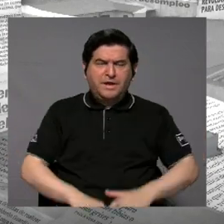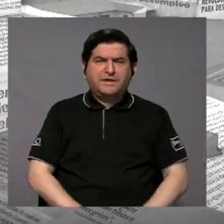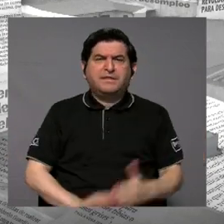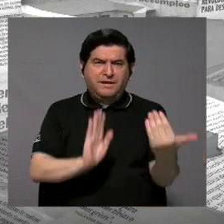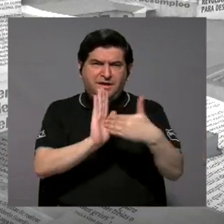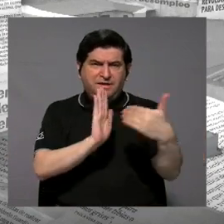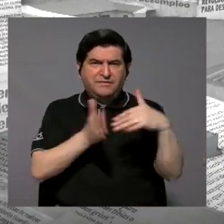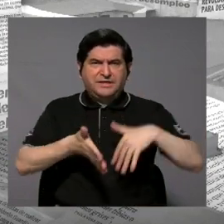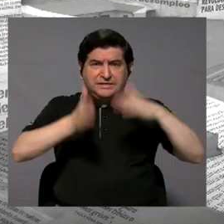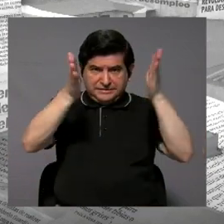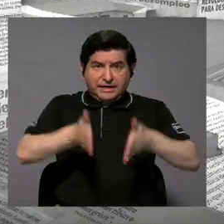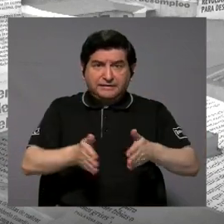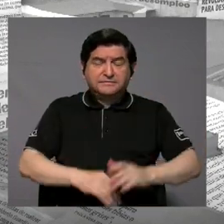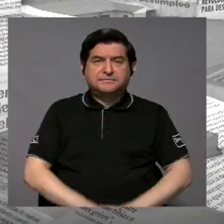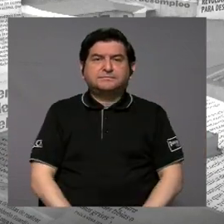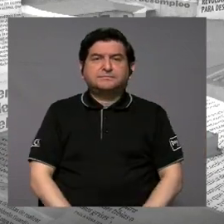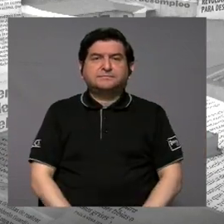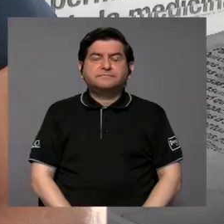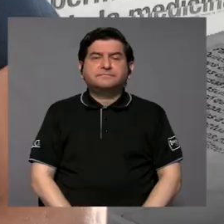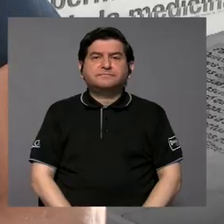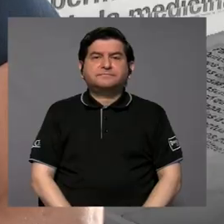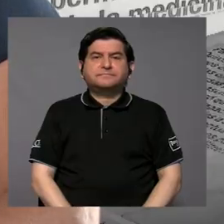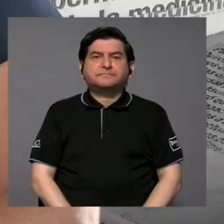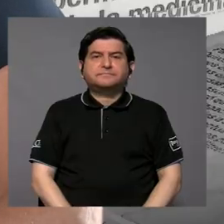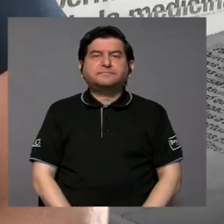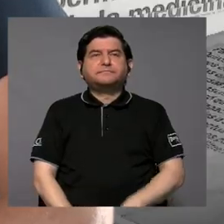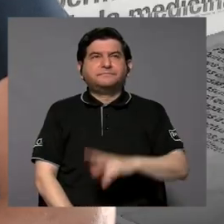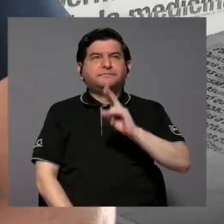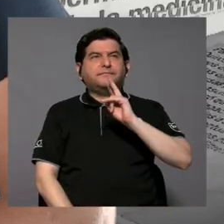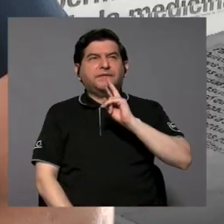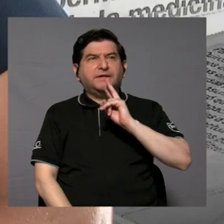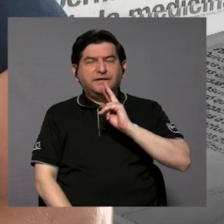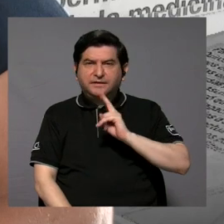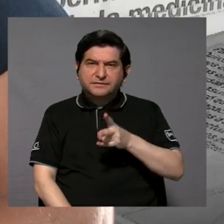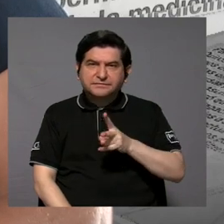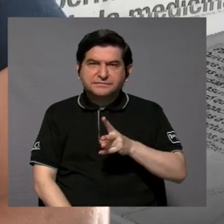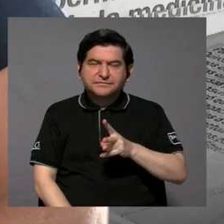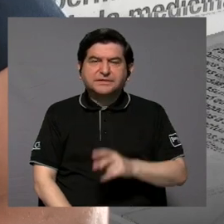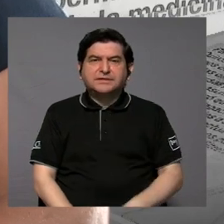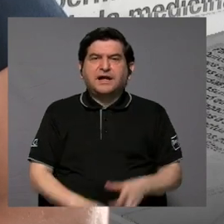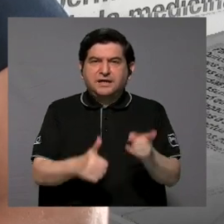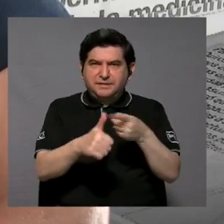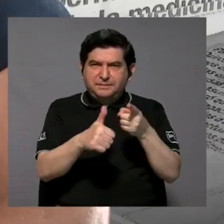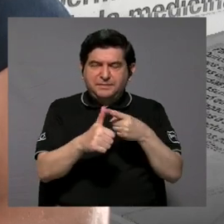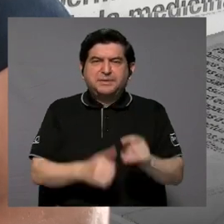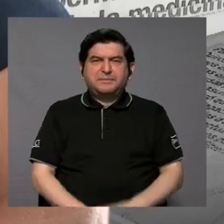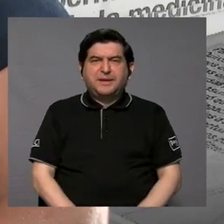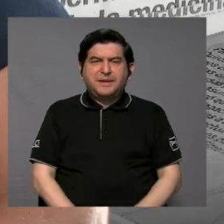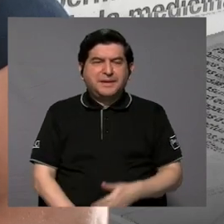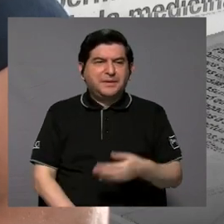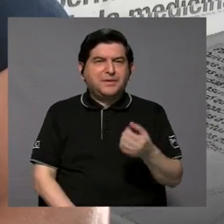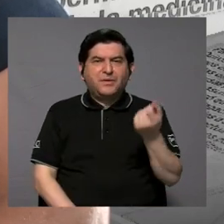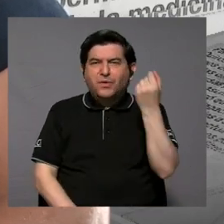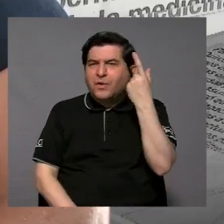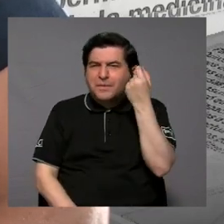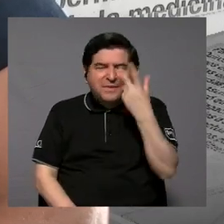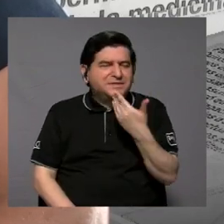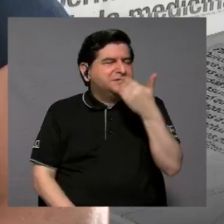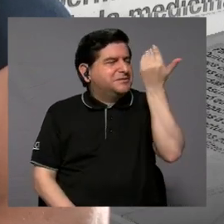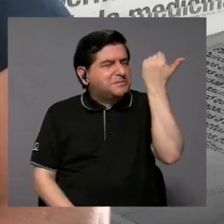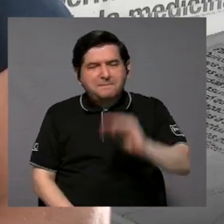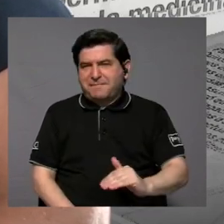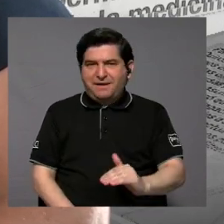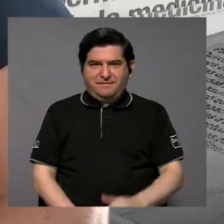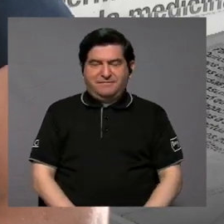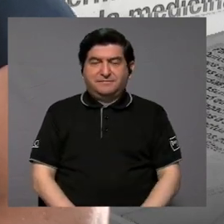realmente perjudicar a los estudiantes? Claro, en realidad, primero se están haciendo malinterpretaciones, ¿verdad?